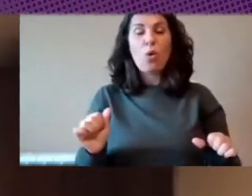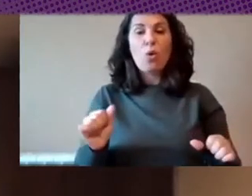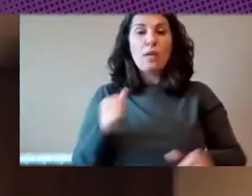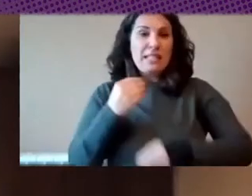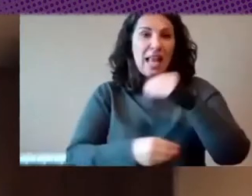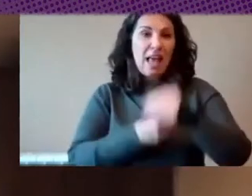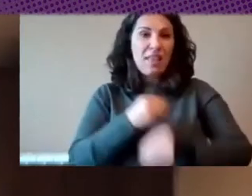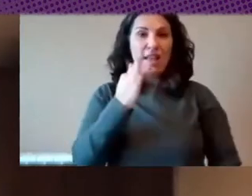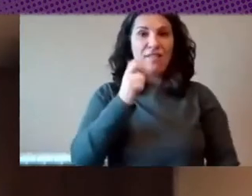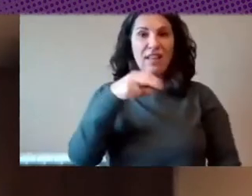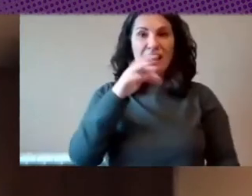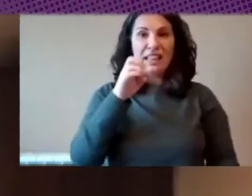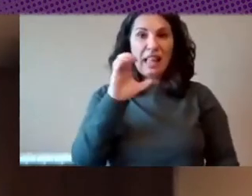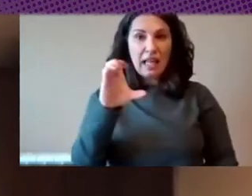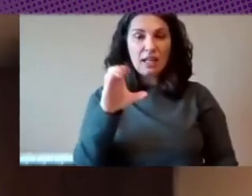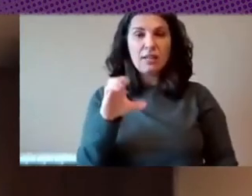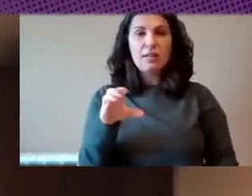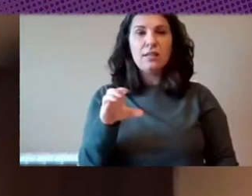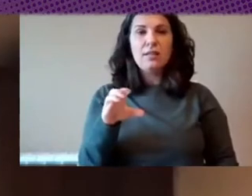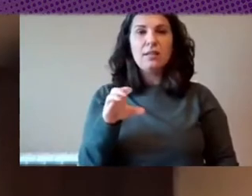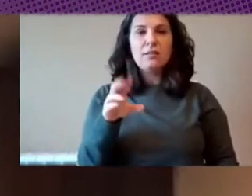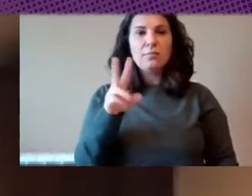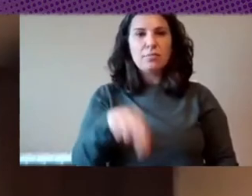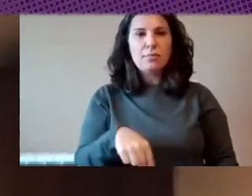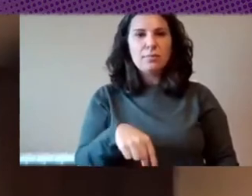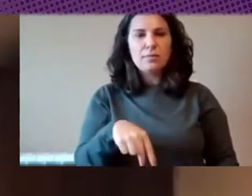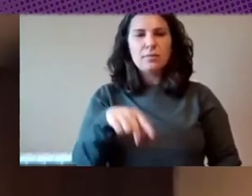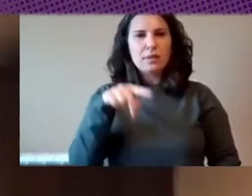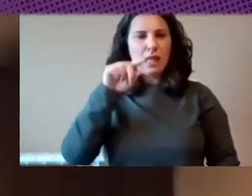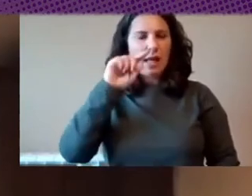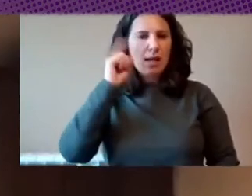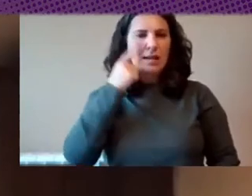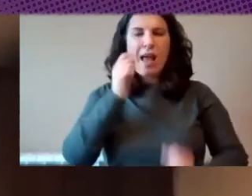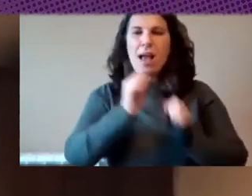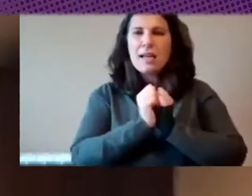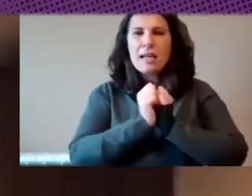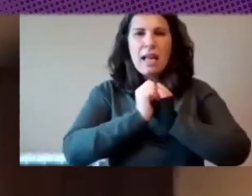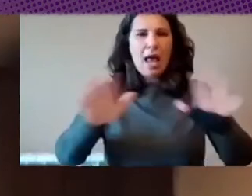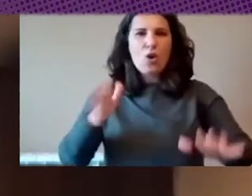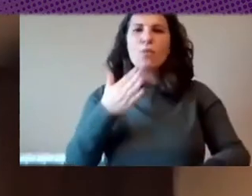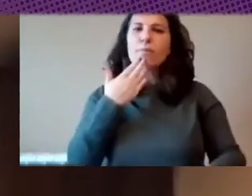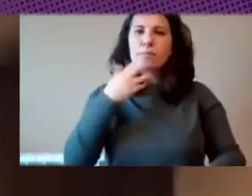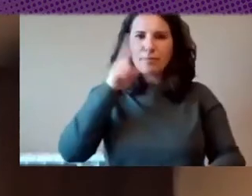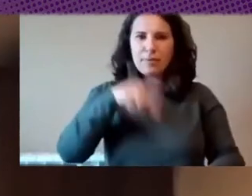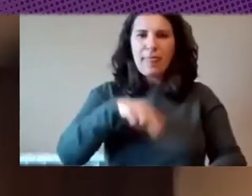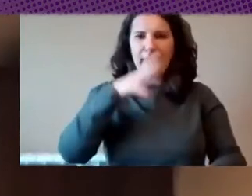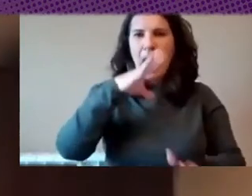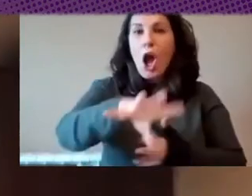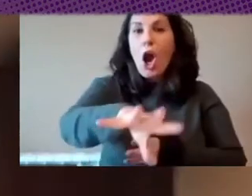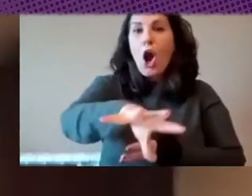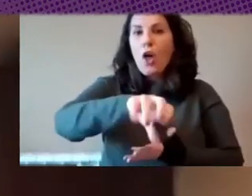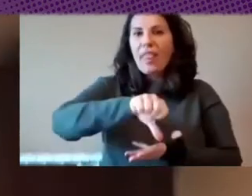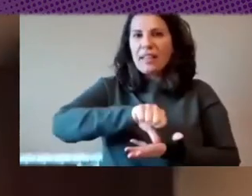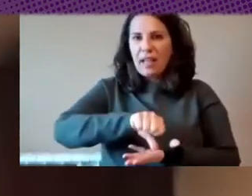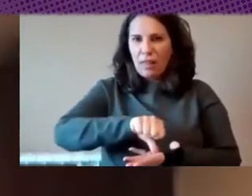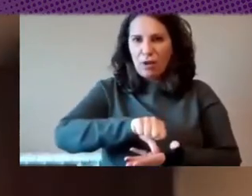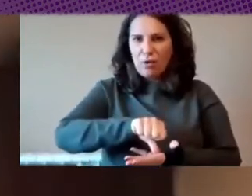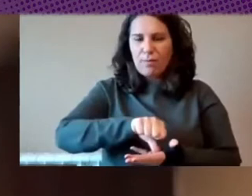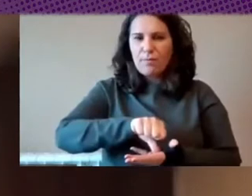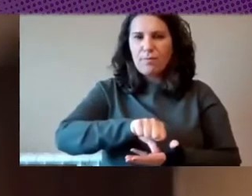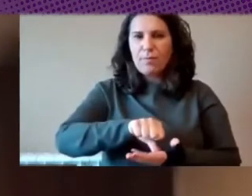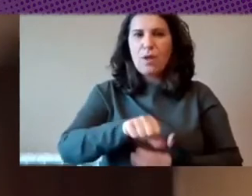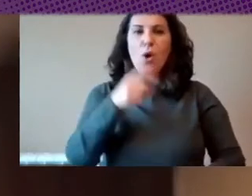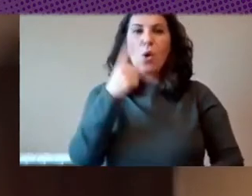cabo las FinTech es uno claramente identificado como uno de concentración en donde apenas una